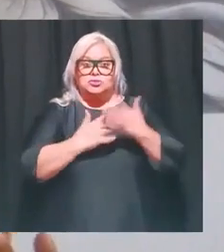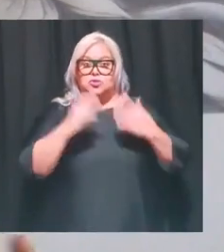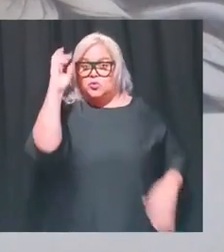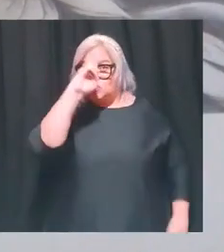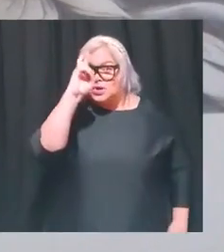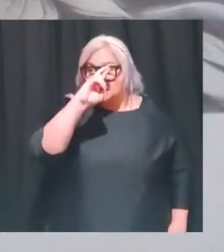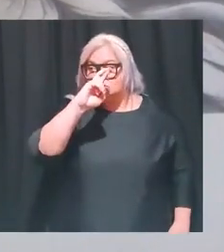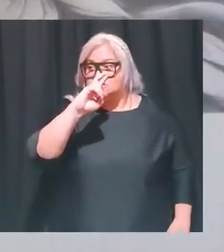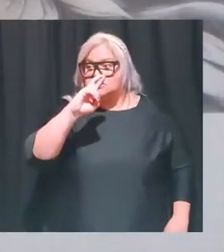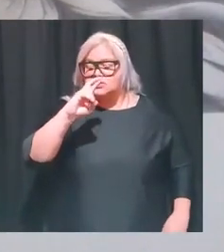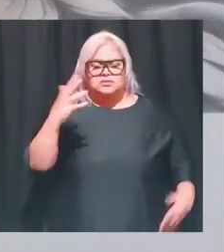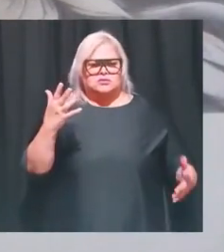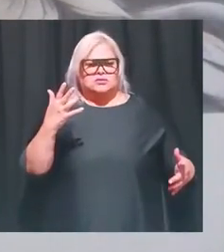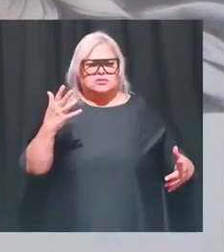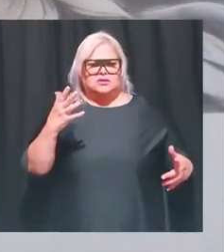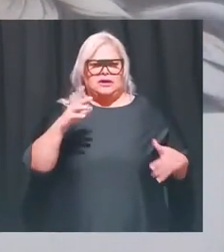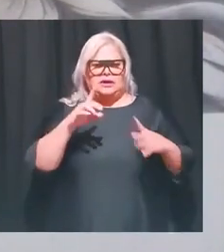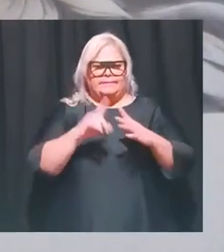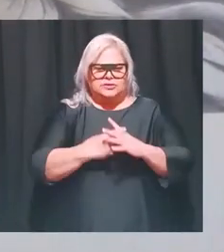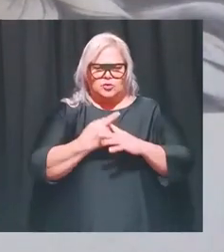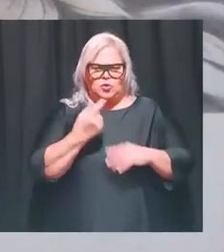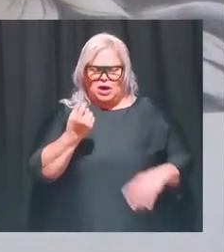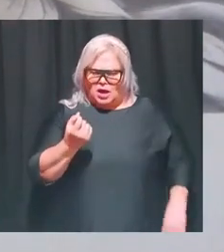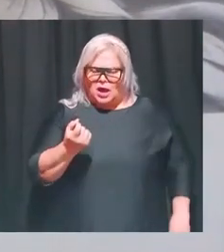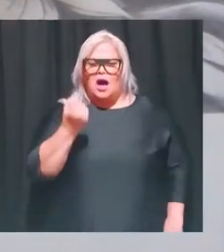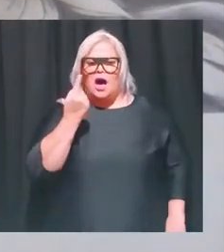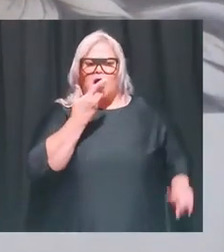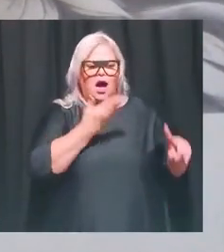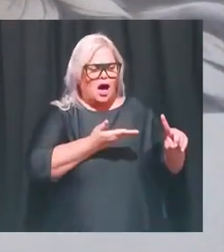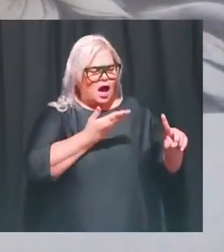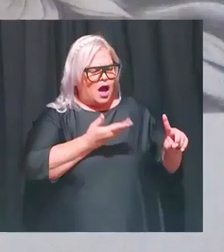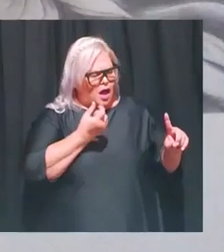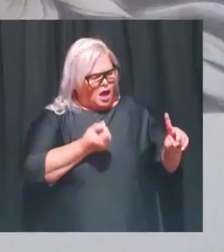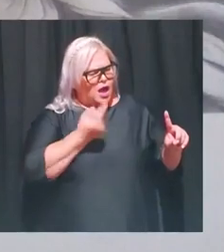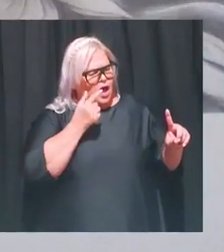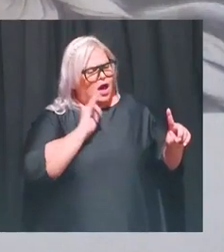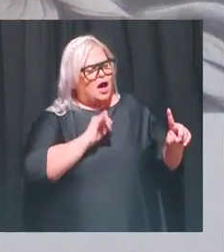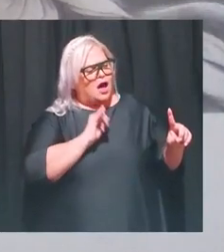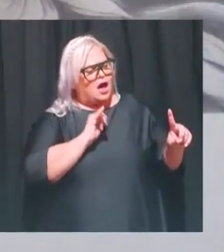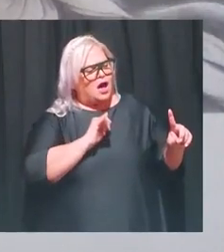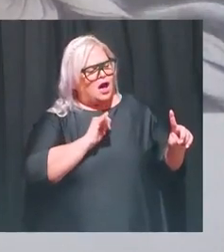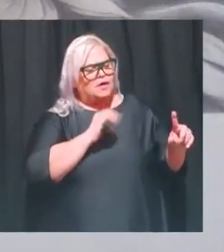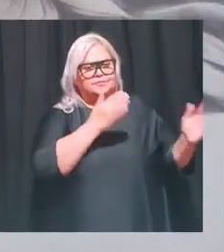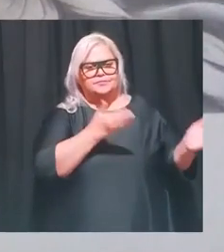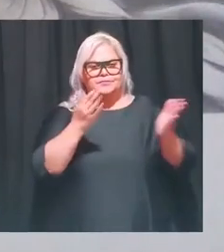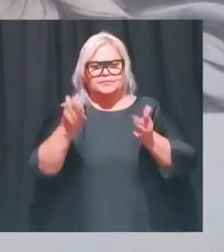de repente como que empezó a entender mucho más a su amiga aquí hay otro